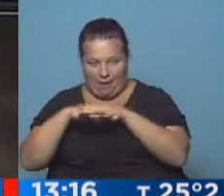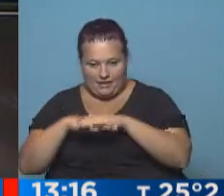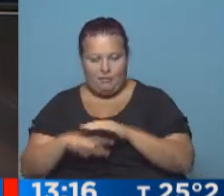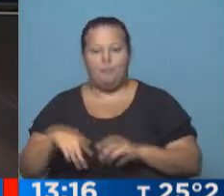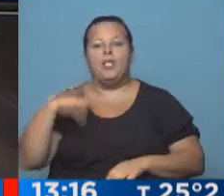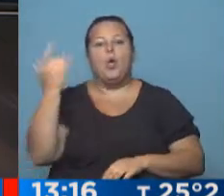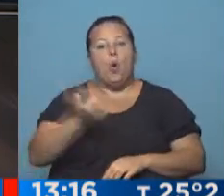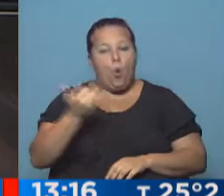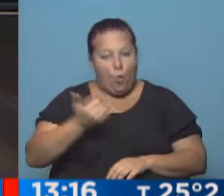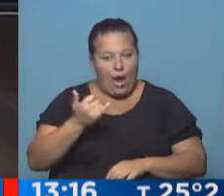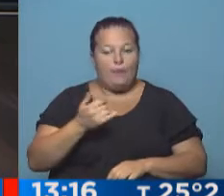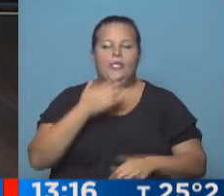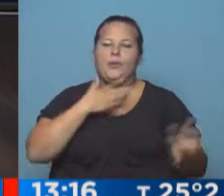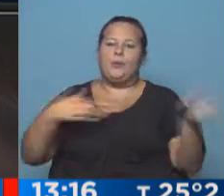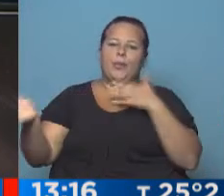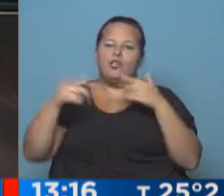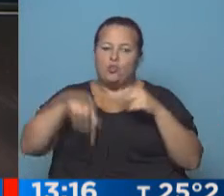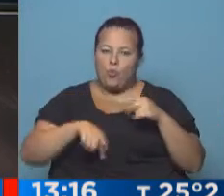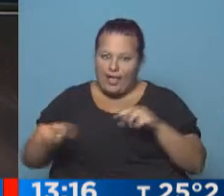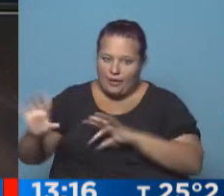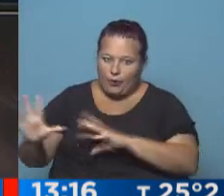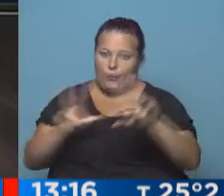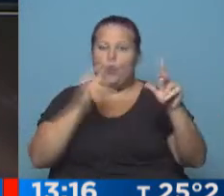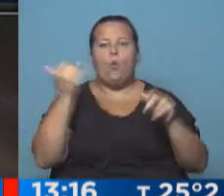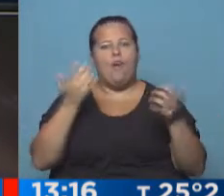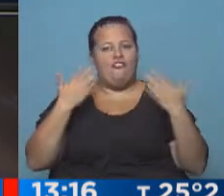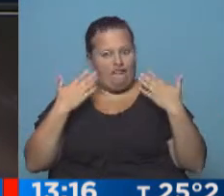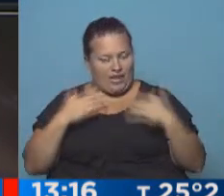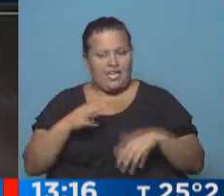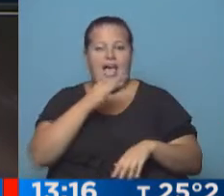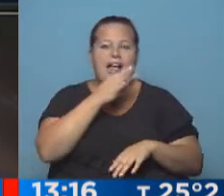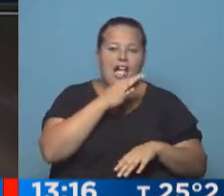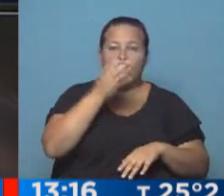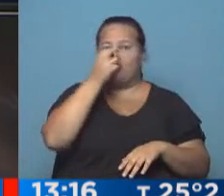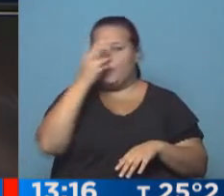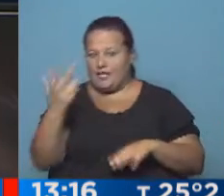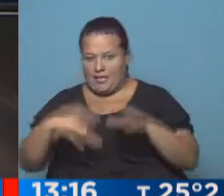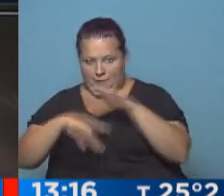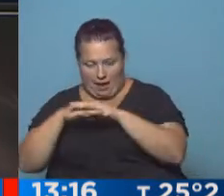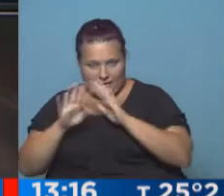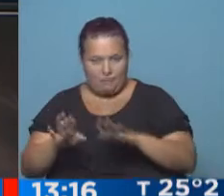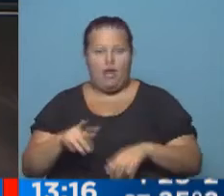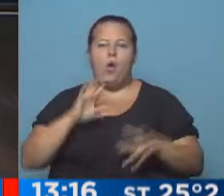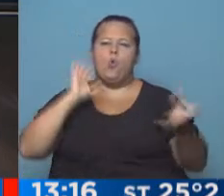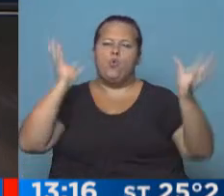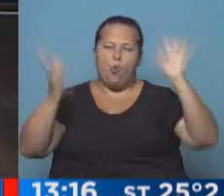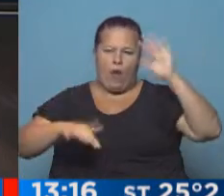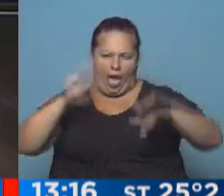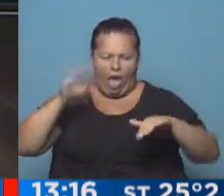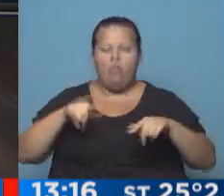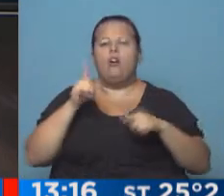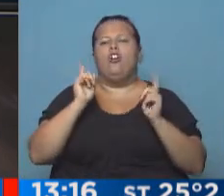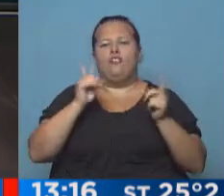máxima. El jueves, vientos del sudeste. Un jueves bastante fresco. 14, la mínima, 23 grados la temperatura máxima con nubosidad variable.